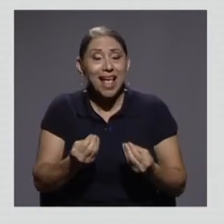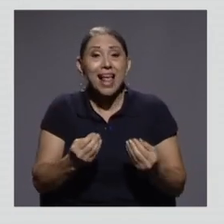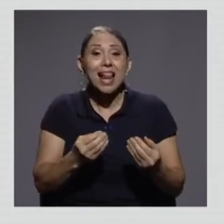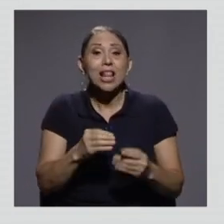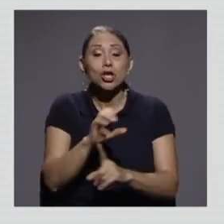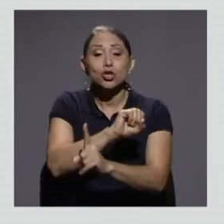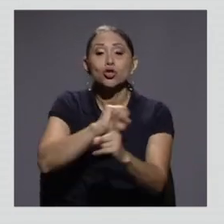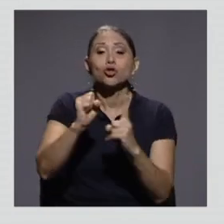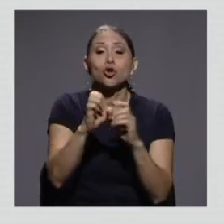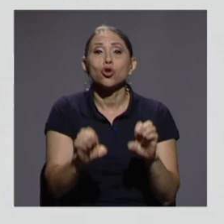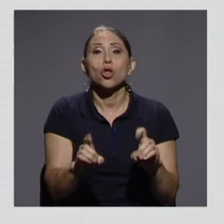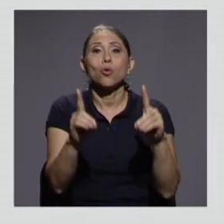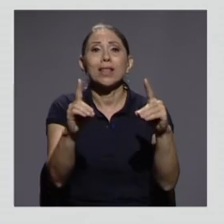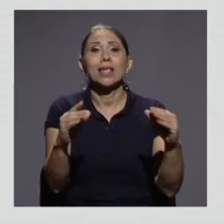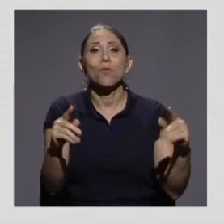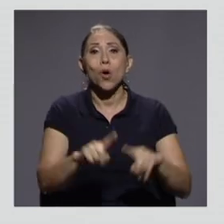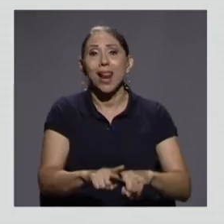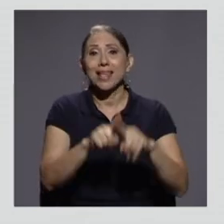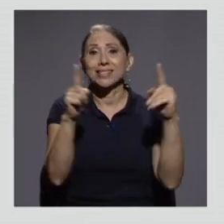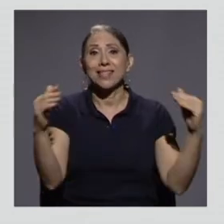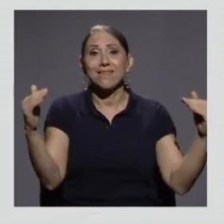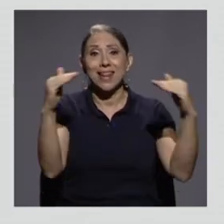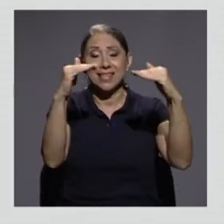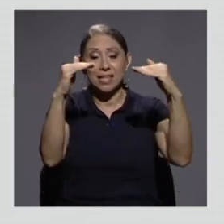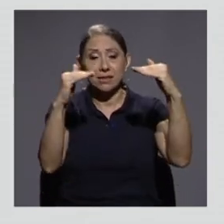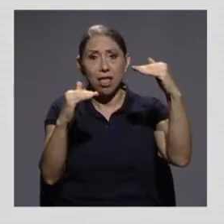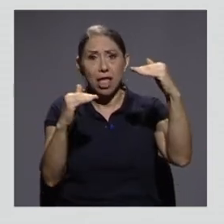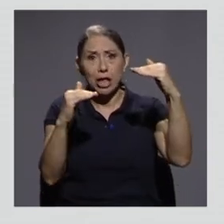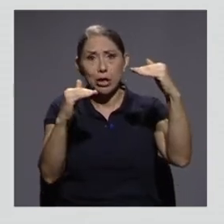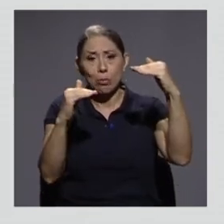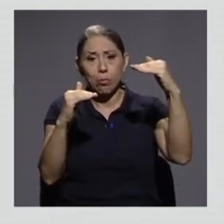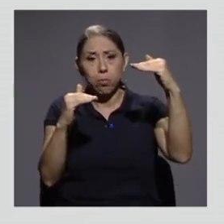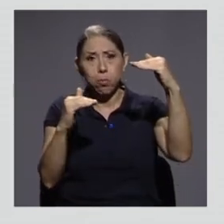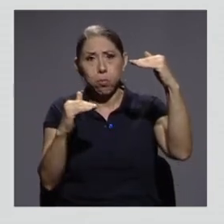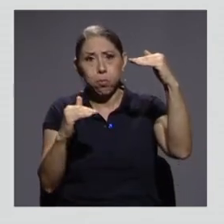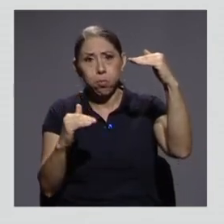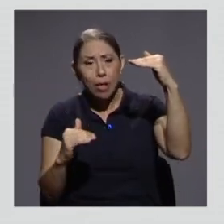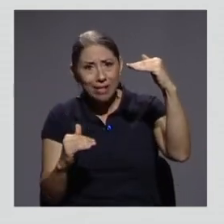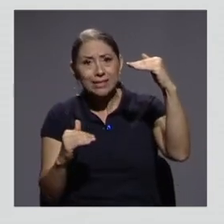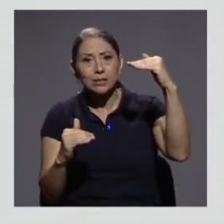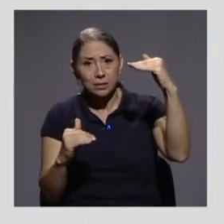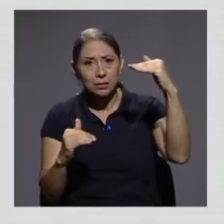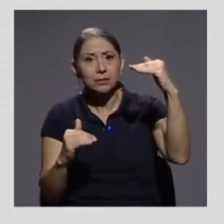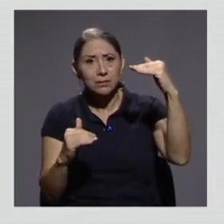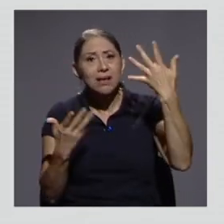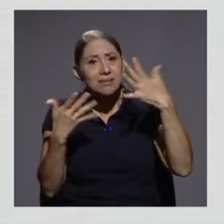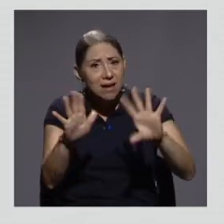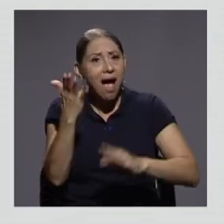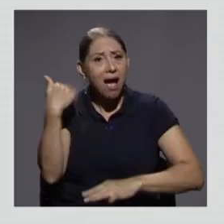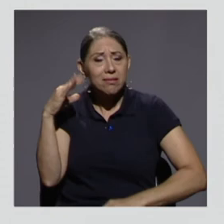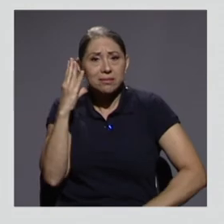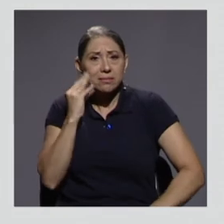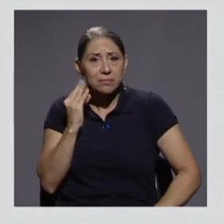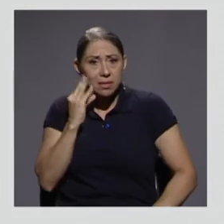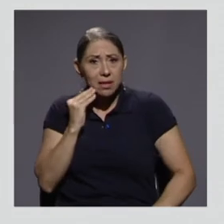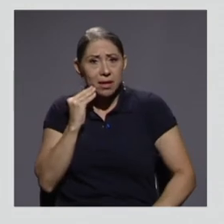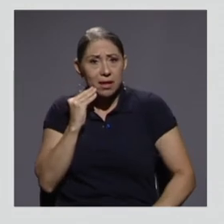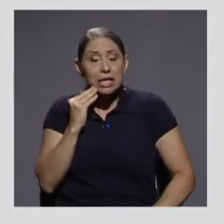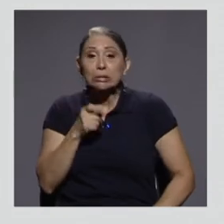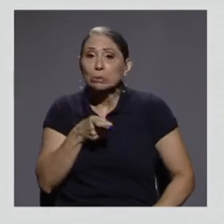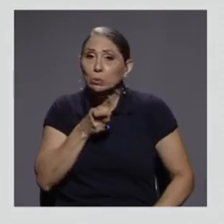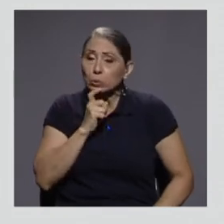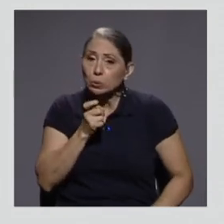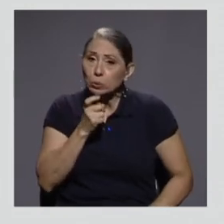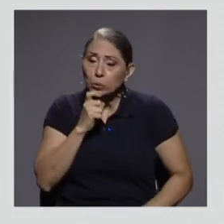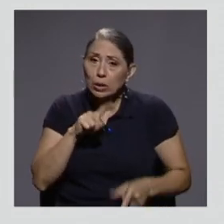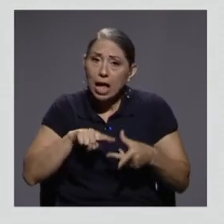socioeducativas que ya experimentábamos y que tanto nos había costado empezar